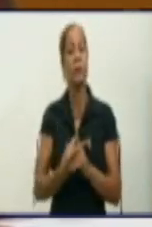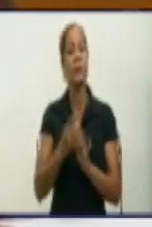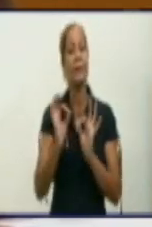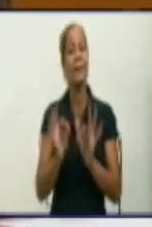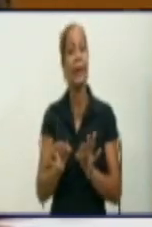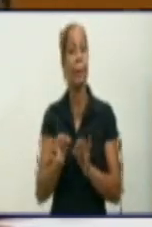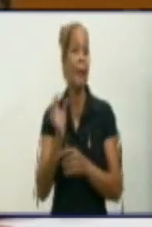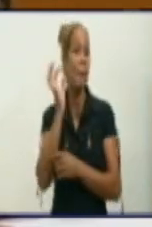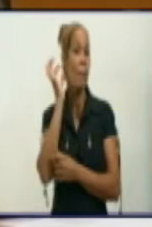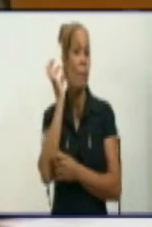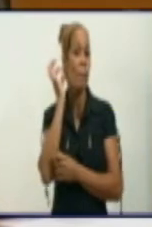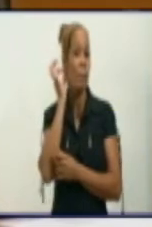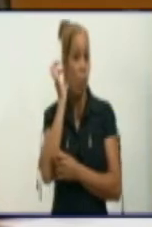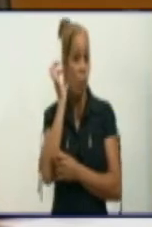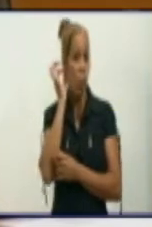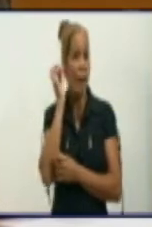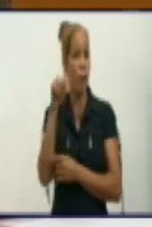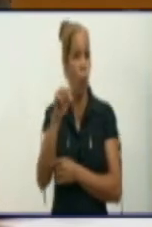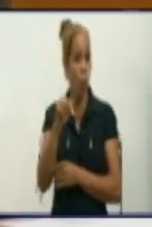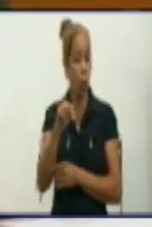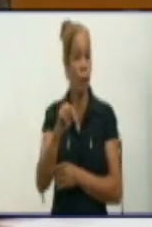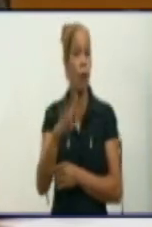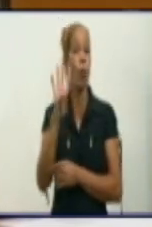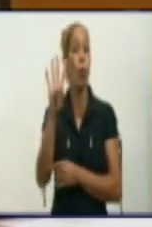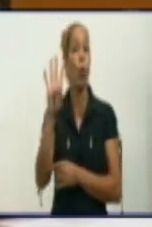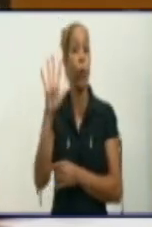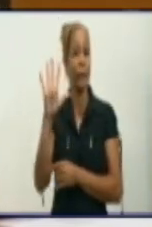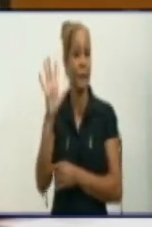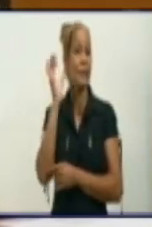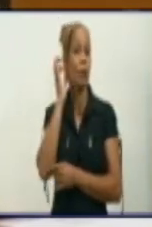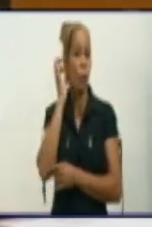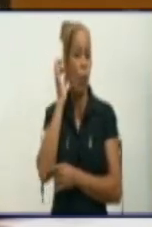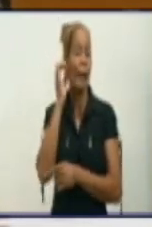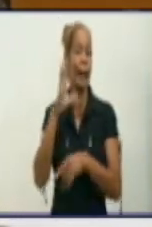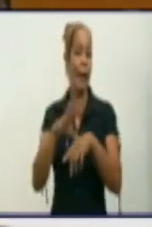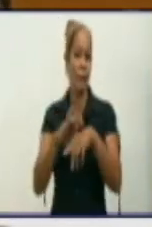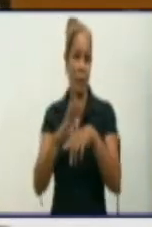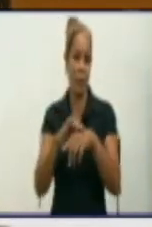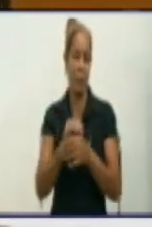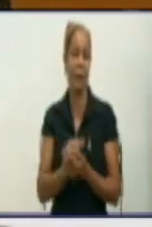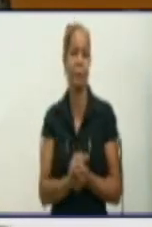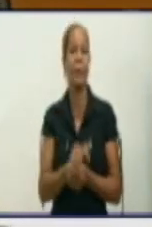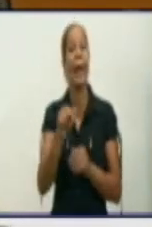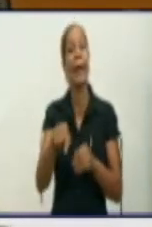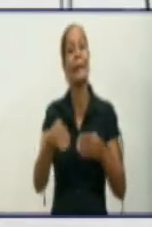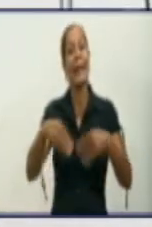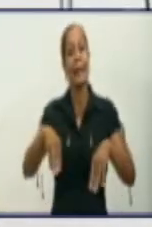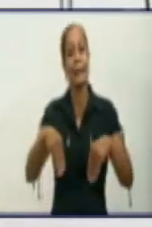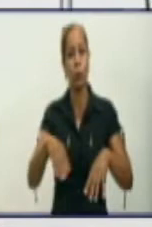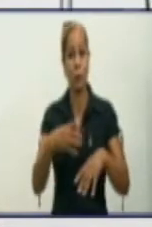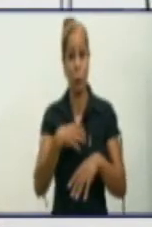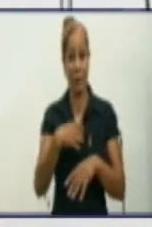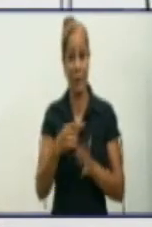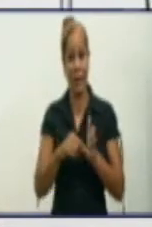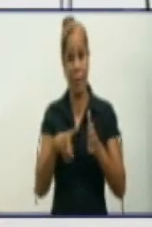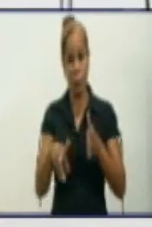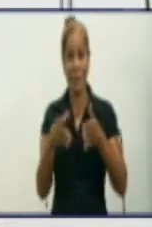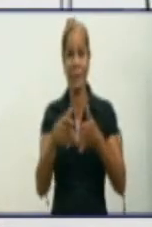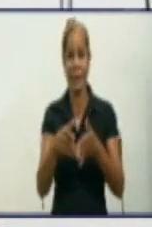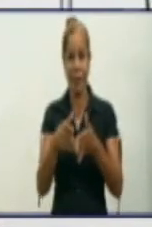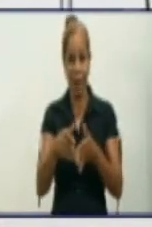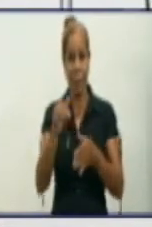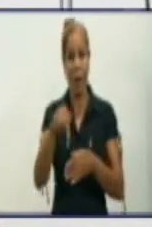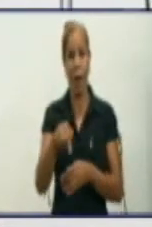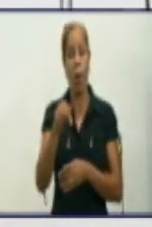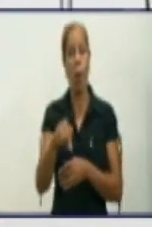sexo femenino hoy con 45 casos para un 52%. Esta es la situación hoy que tiene epidemiológicamente la provincia,